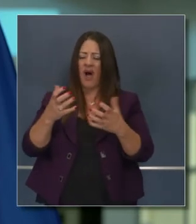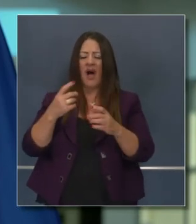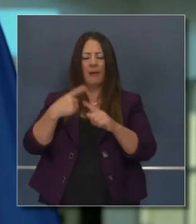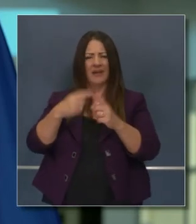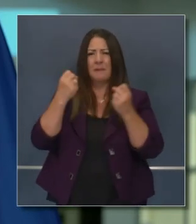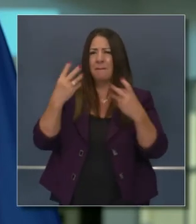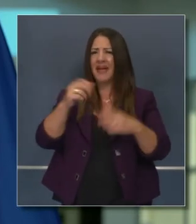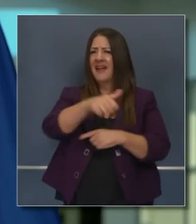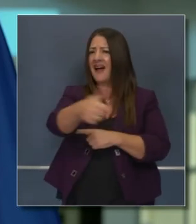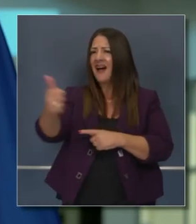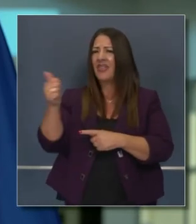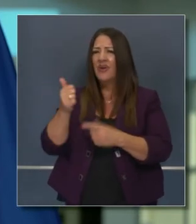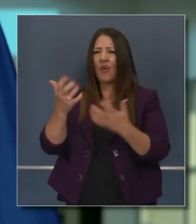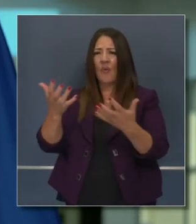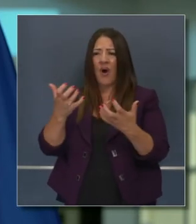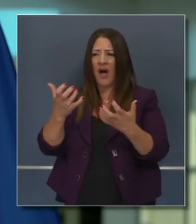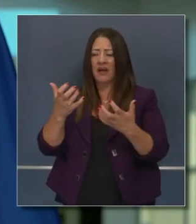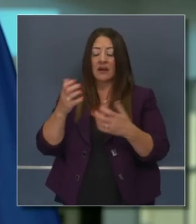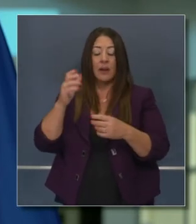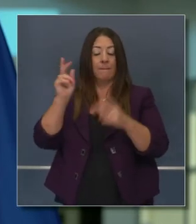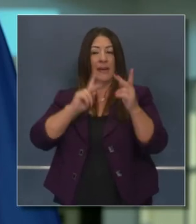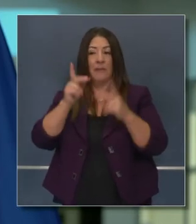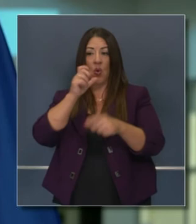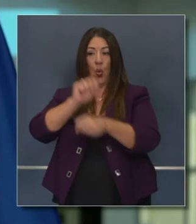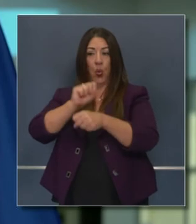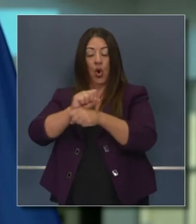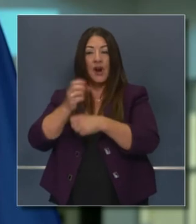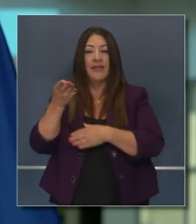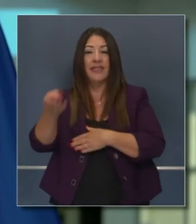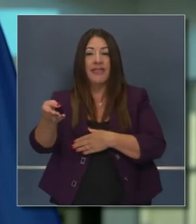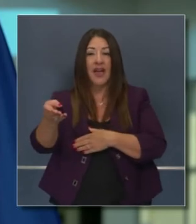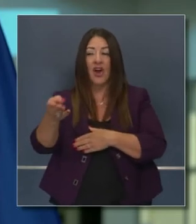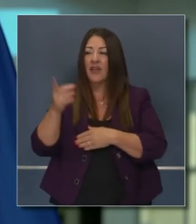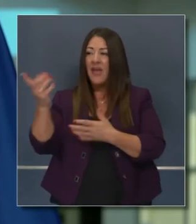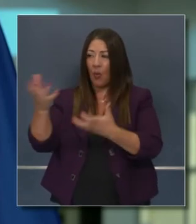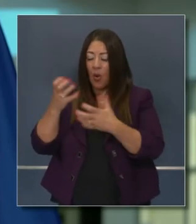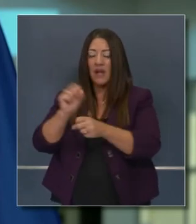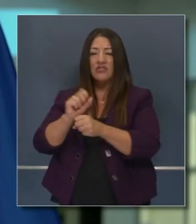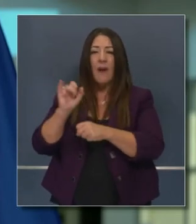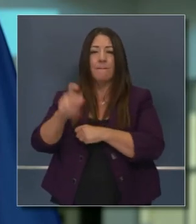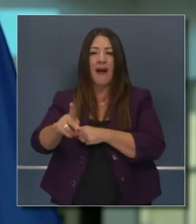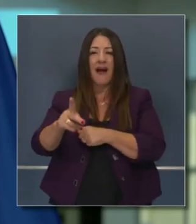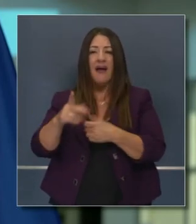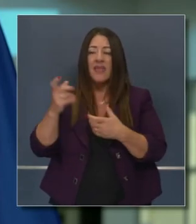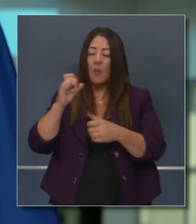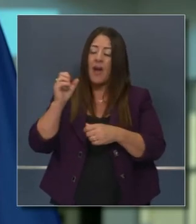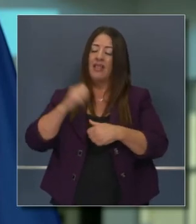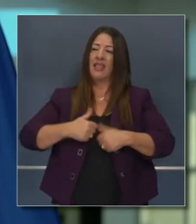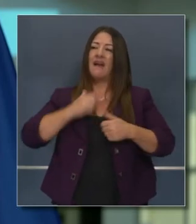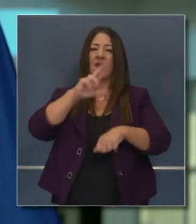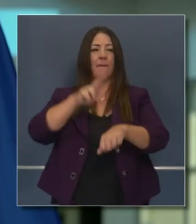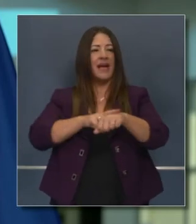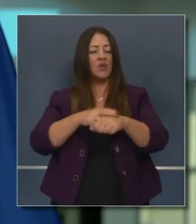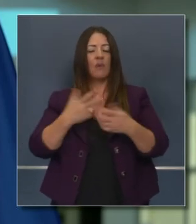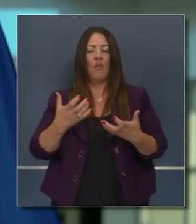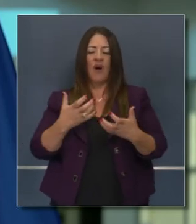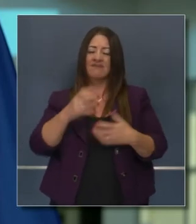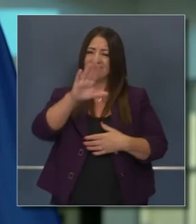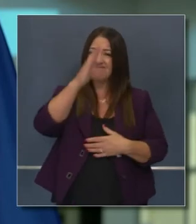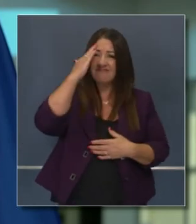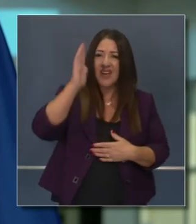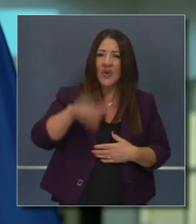deseo de salir y trabajar, recuperar sus trabajos y recuperar cierta normalidad.